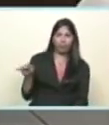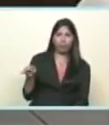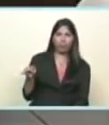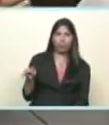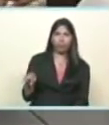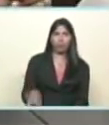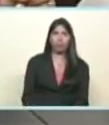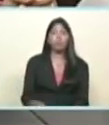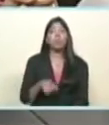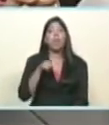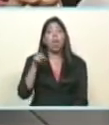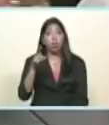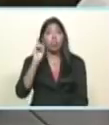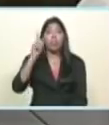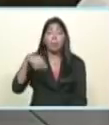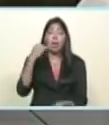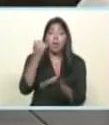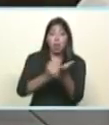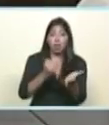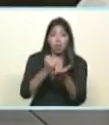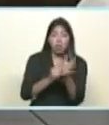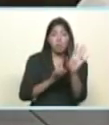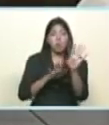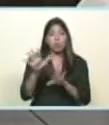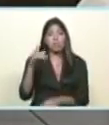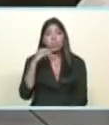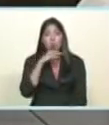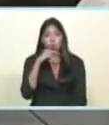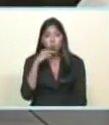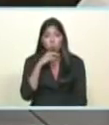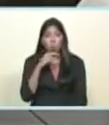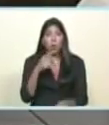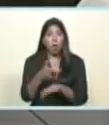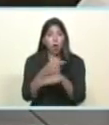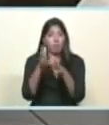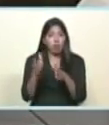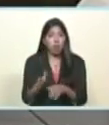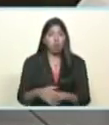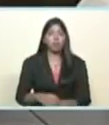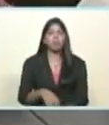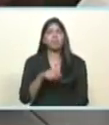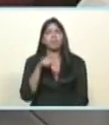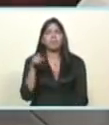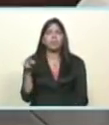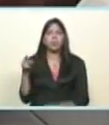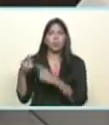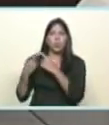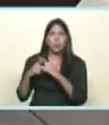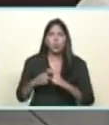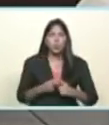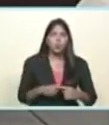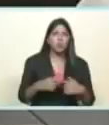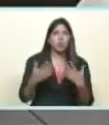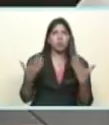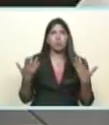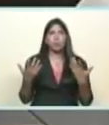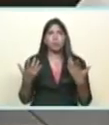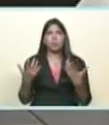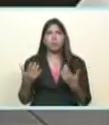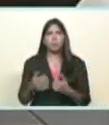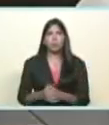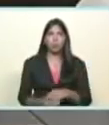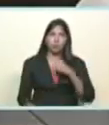Se inscribieron en las elecciones el 15 de octubre, bueno, esgrimían no sé cuántas encuestas, Jorge